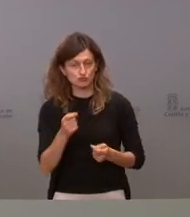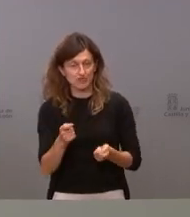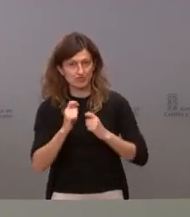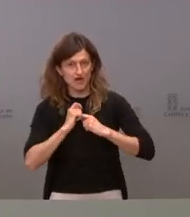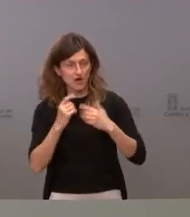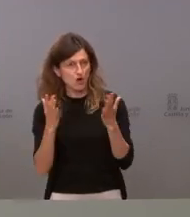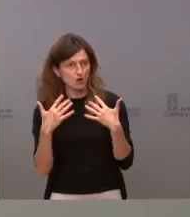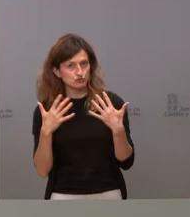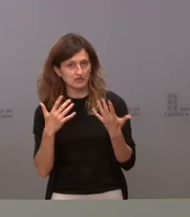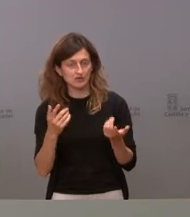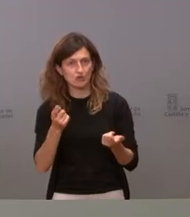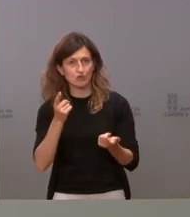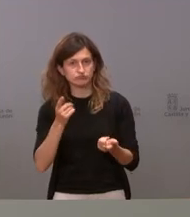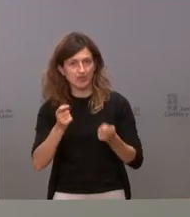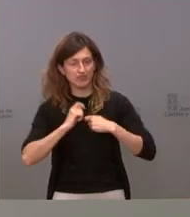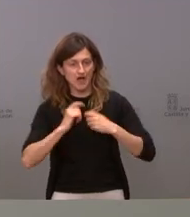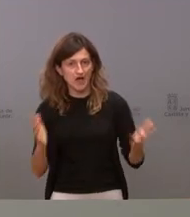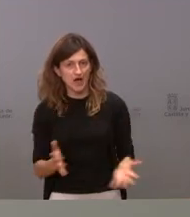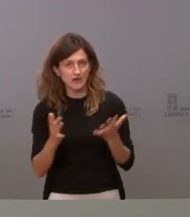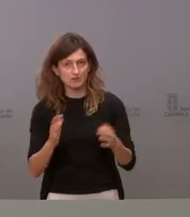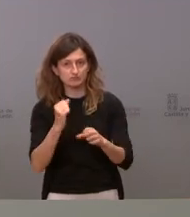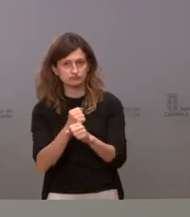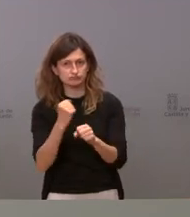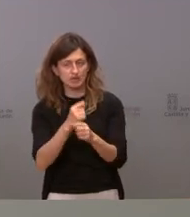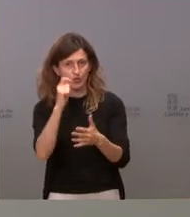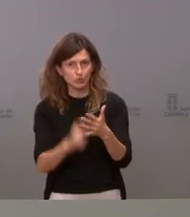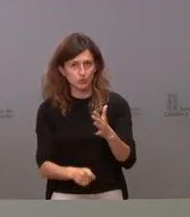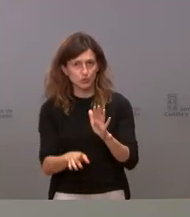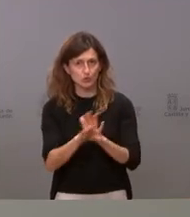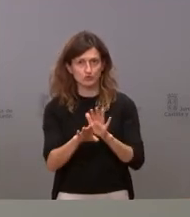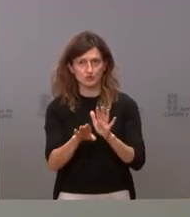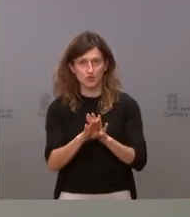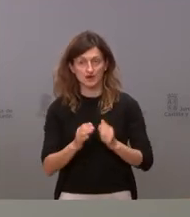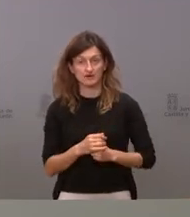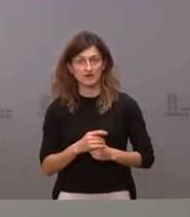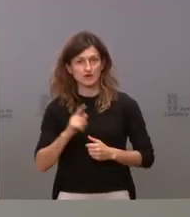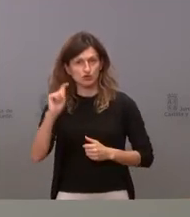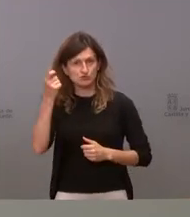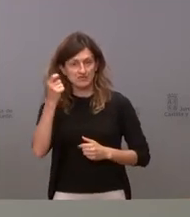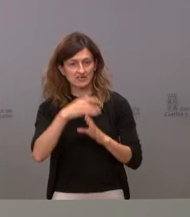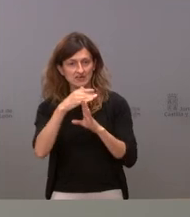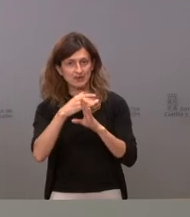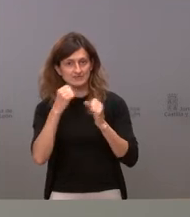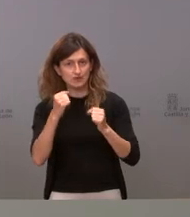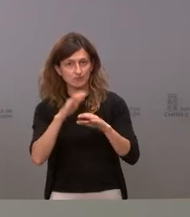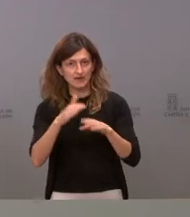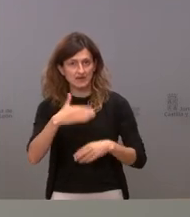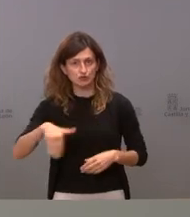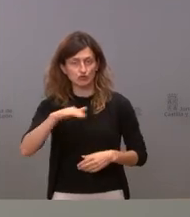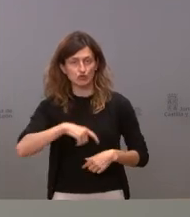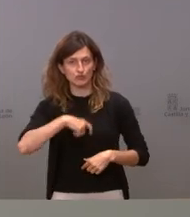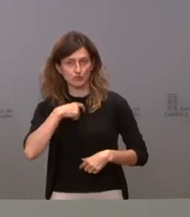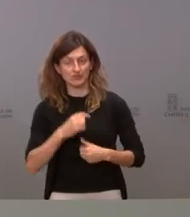desde luego es un aliciente claro para seguir trabajando muy duro para conseguir los mejores niveles de salud para todos nuestros